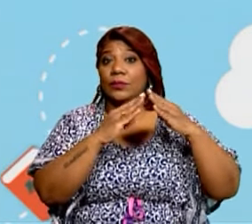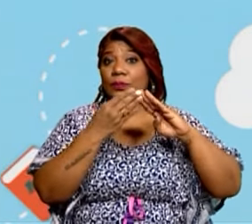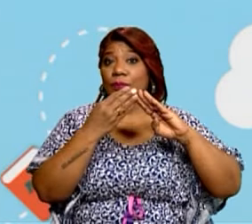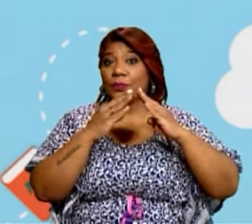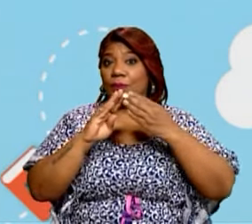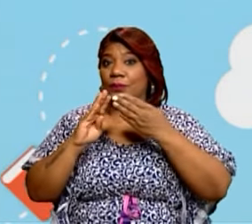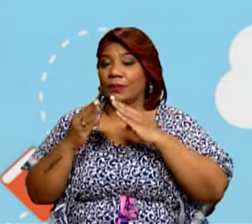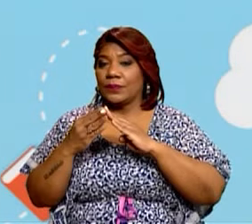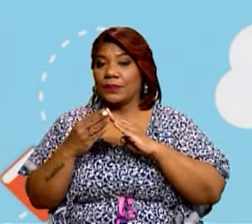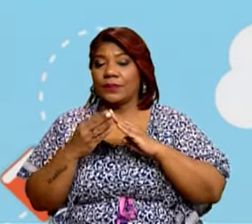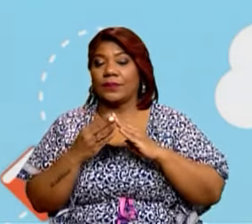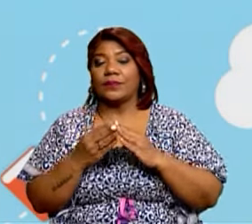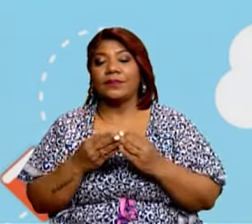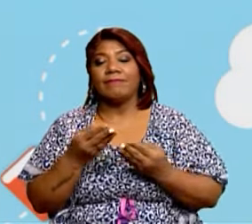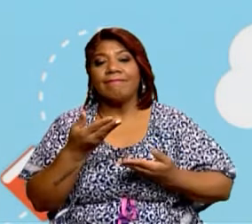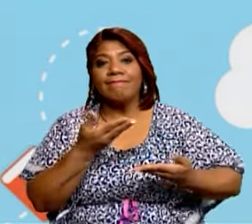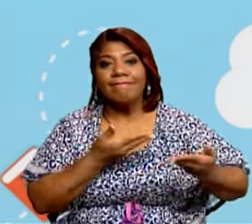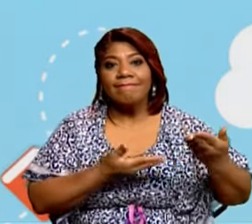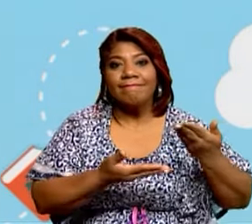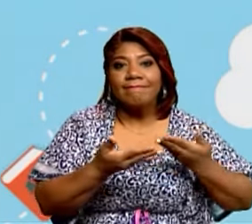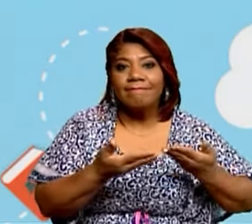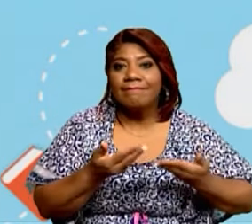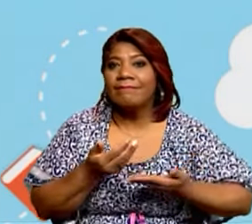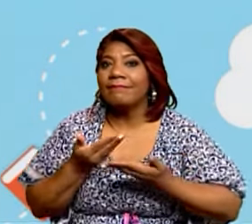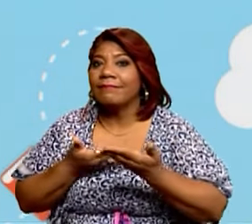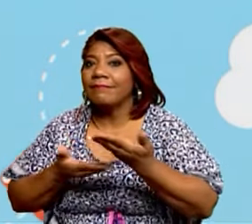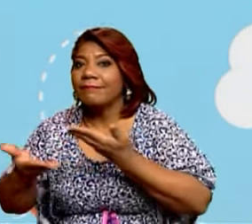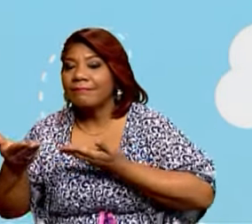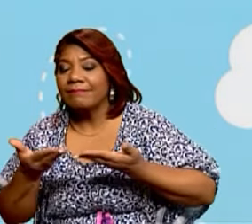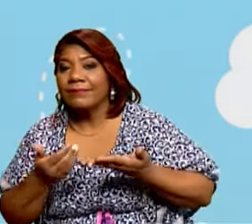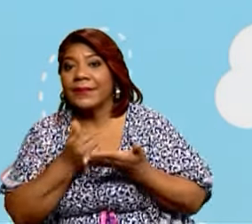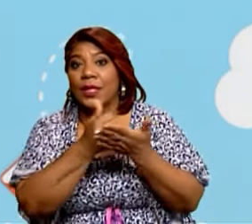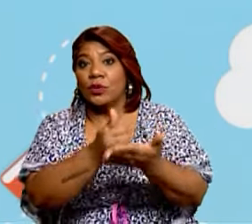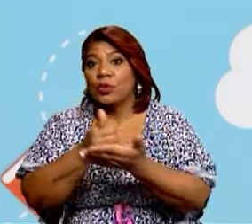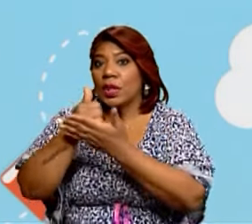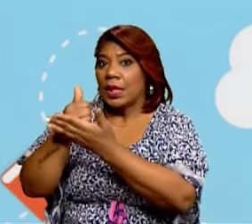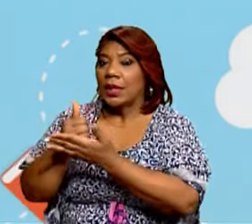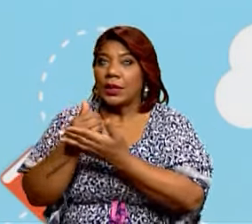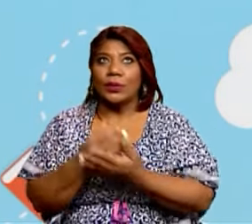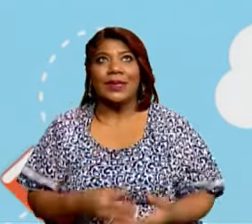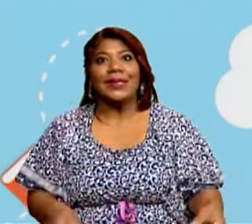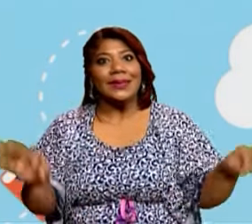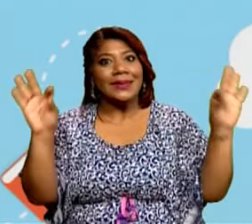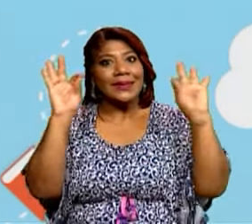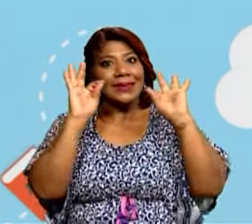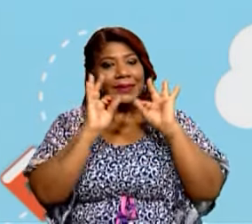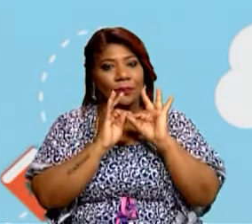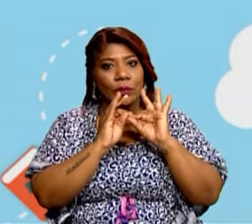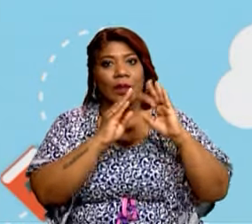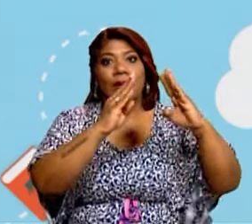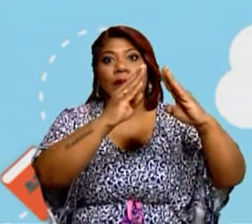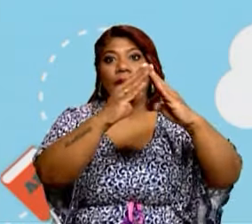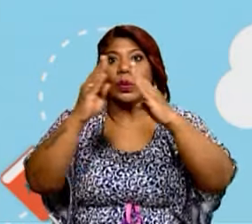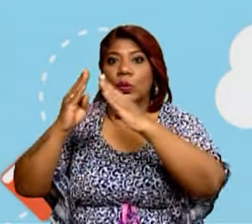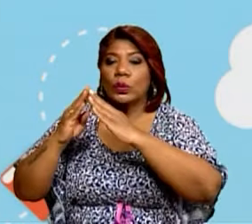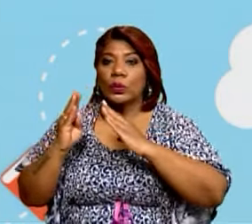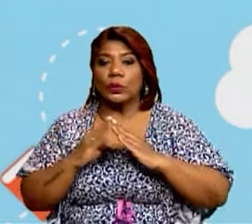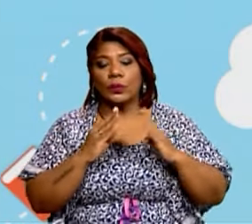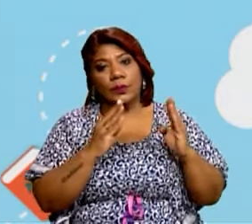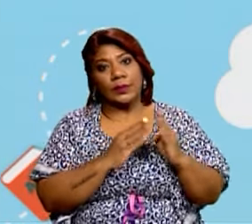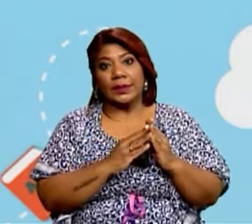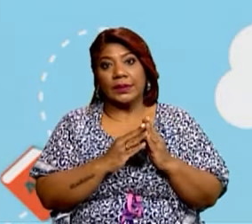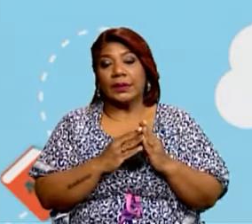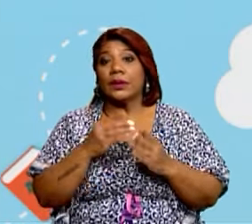La colaboración se debe dar como una actividad permanente y de